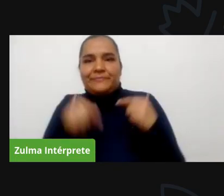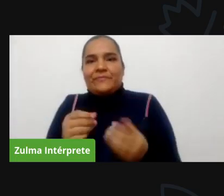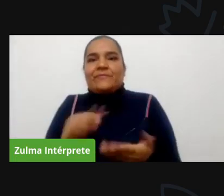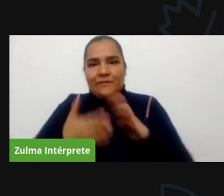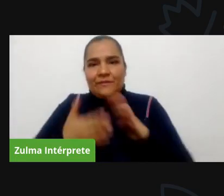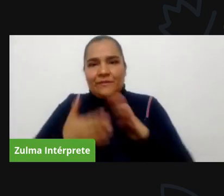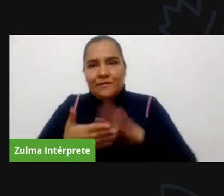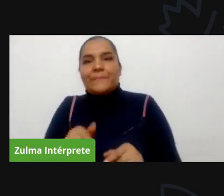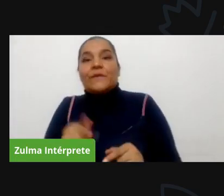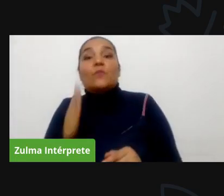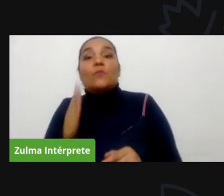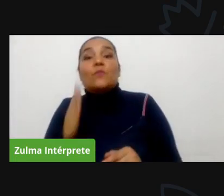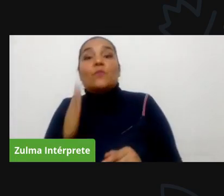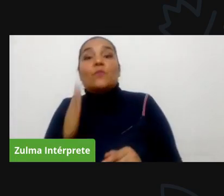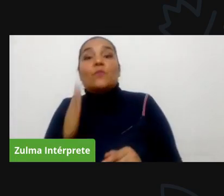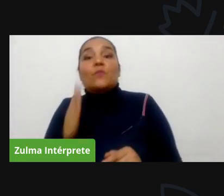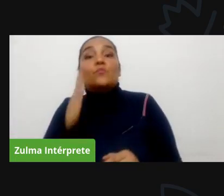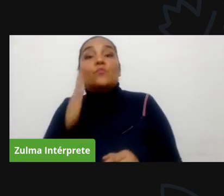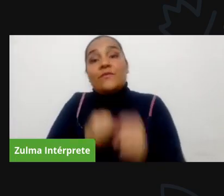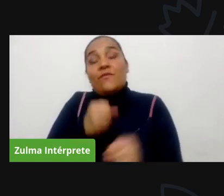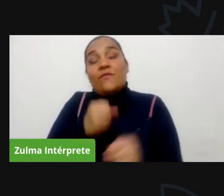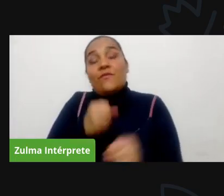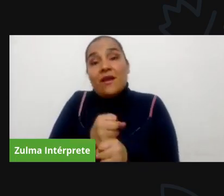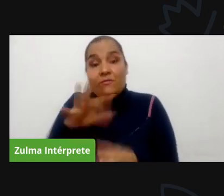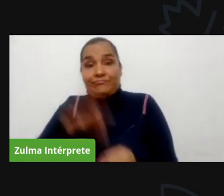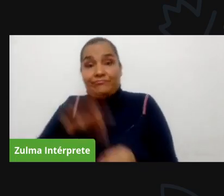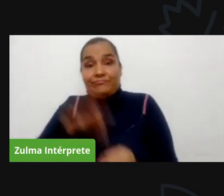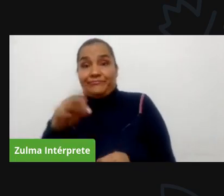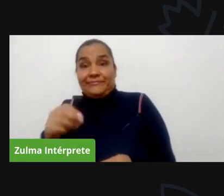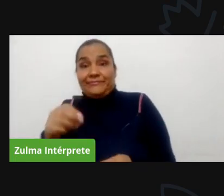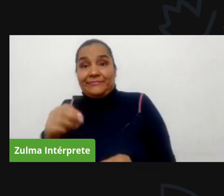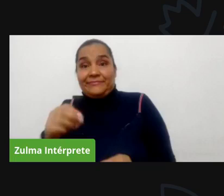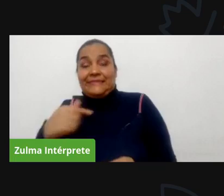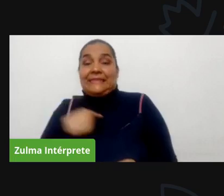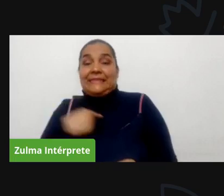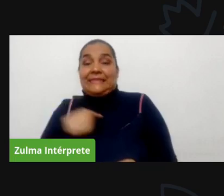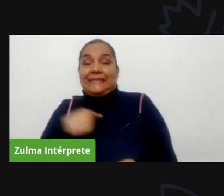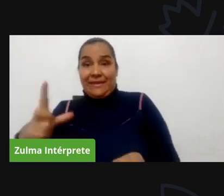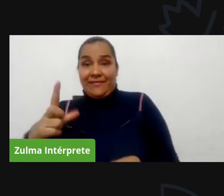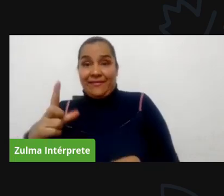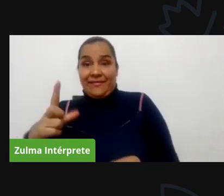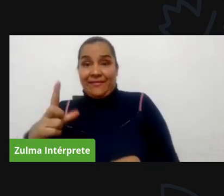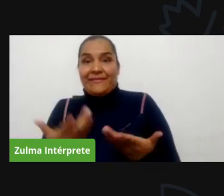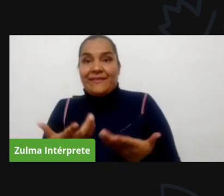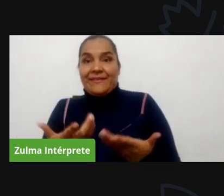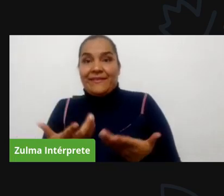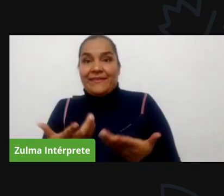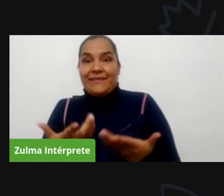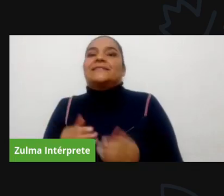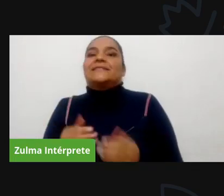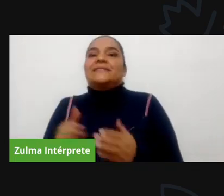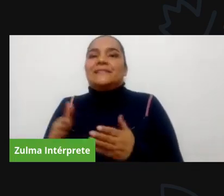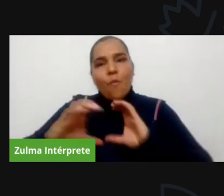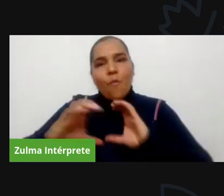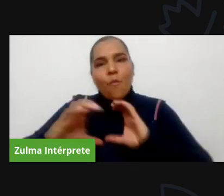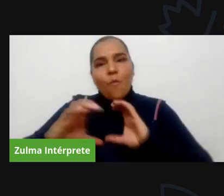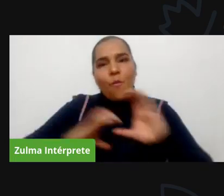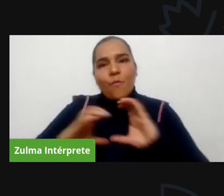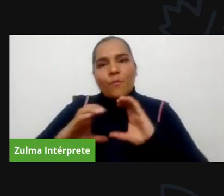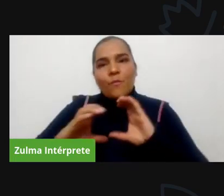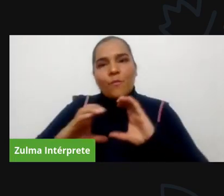ser realmente sus canales de diálogo de comunicación lo principal lo más importante es que tengan confianza